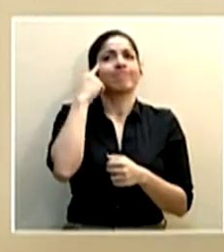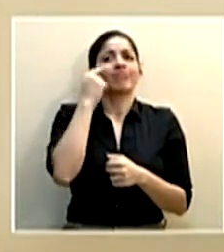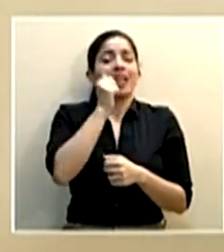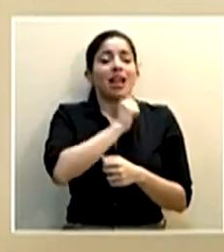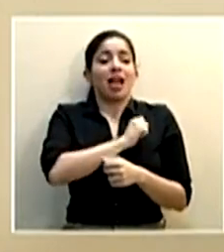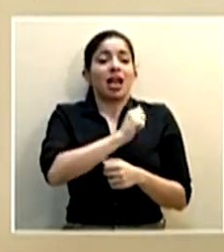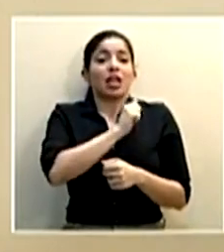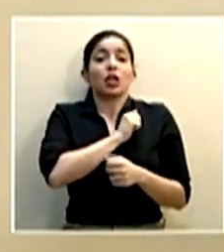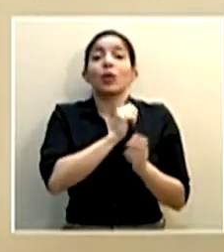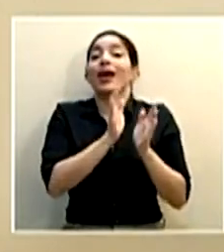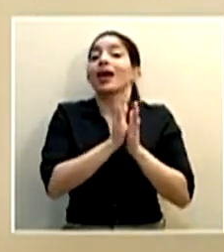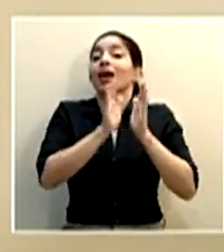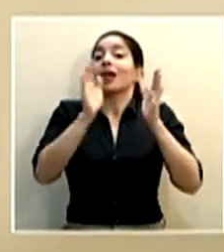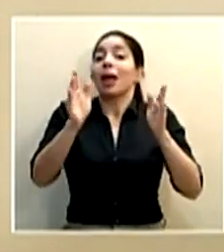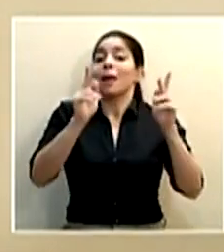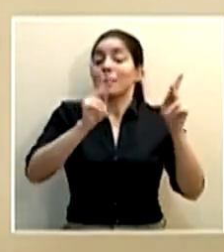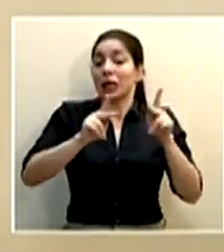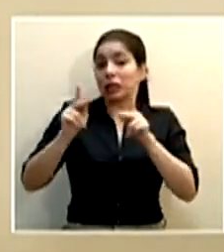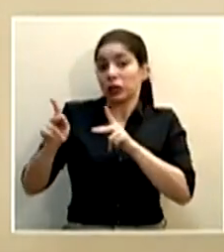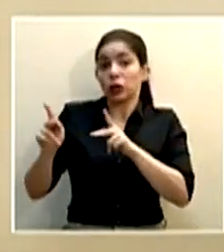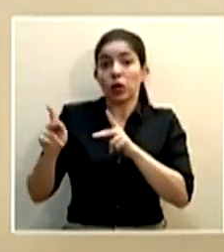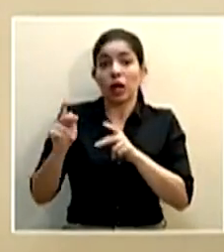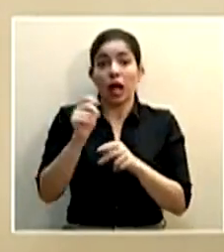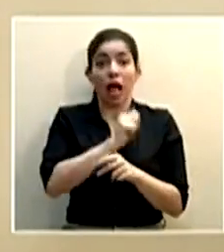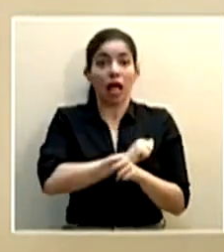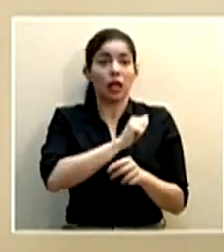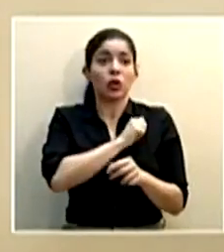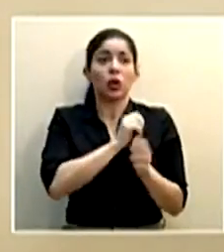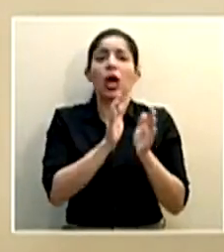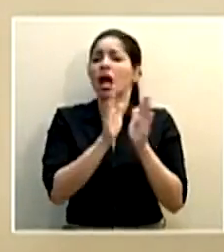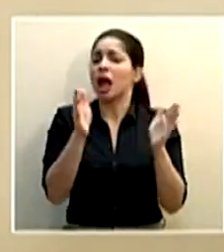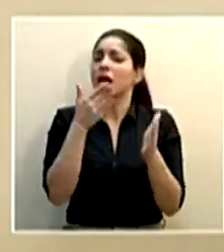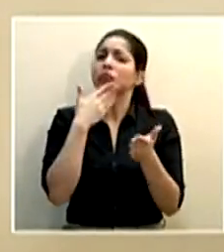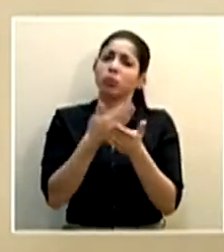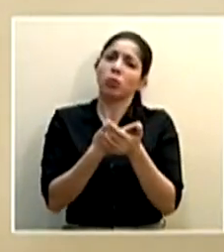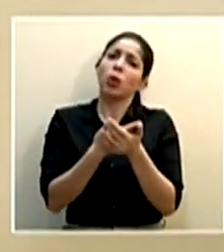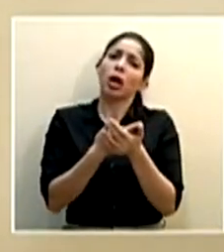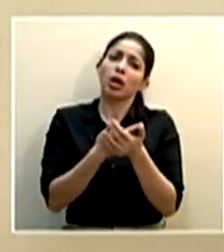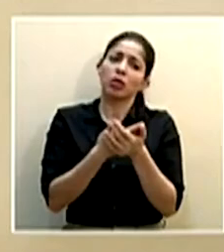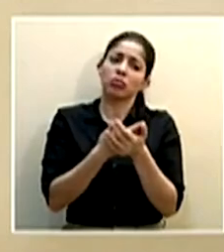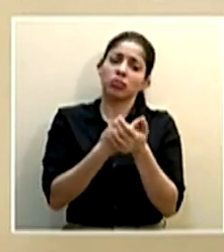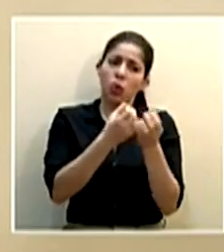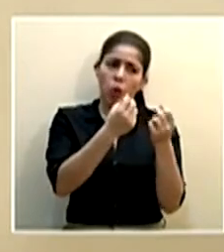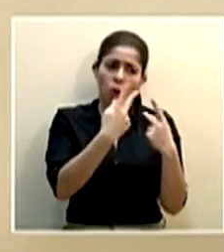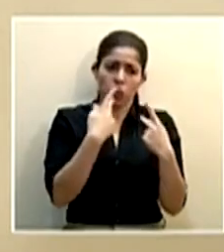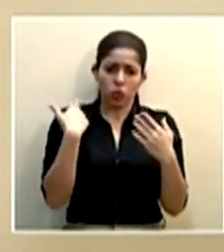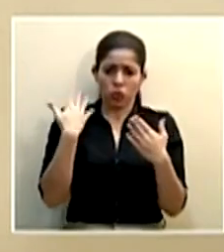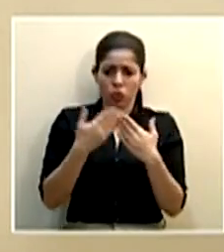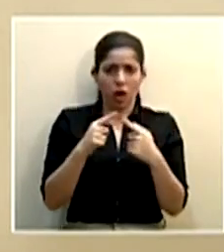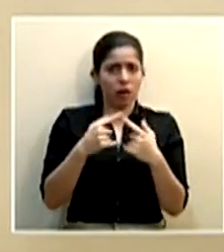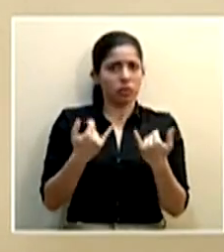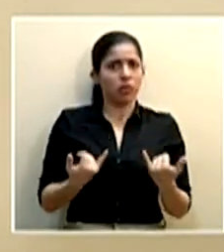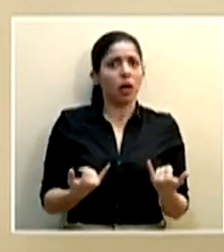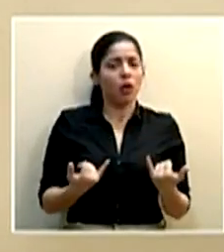comportamiento en general de la población ha sido ha sido bueno nos ha permitido llegar hasta donde estamos